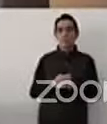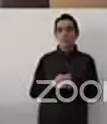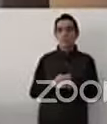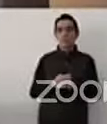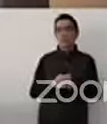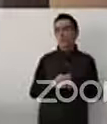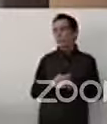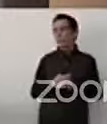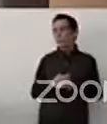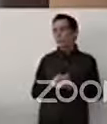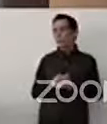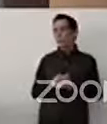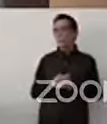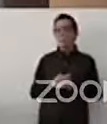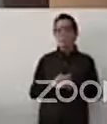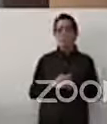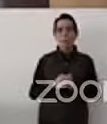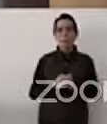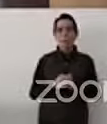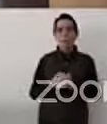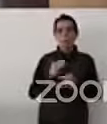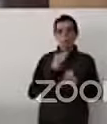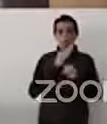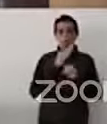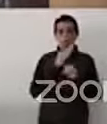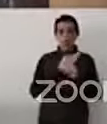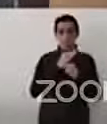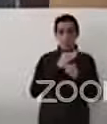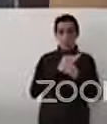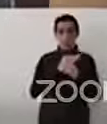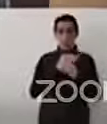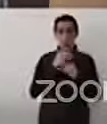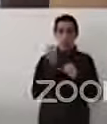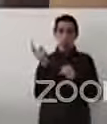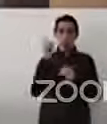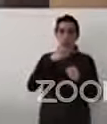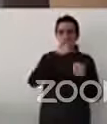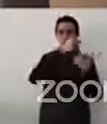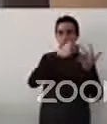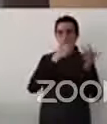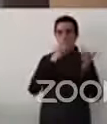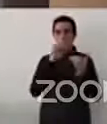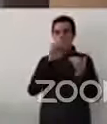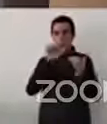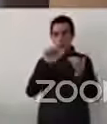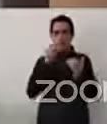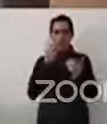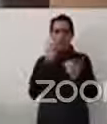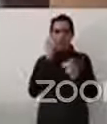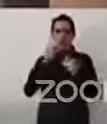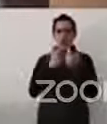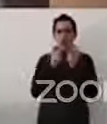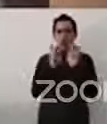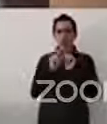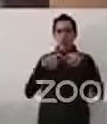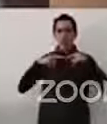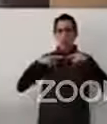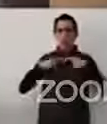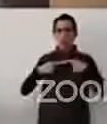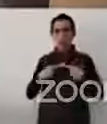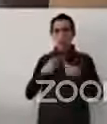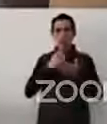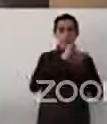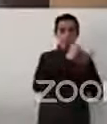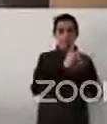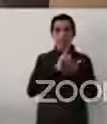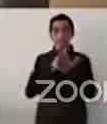de los mandatos de la OEA relativos a promocionar los derechos de grupos en situación de vulnerabilidad. El